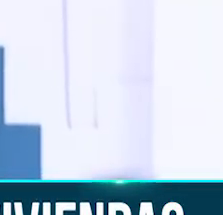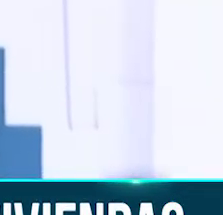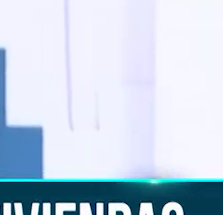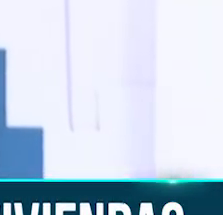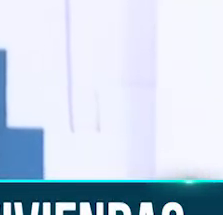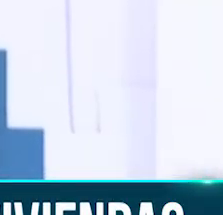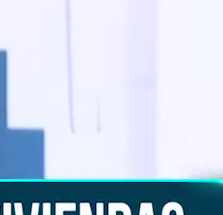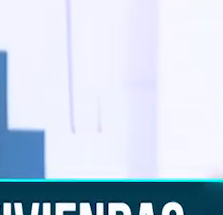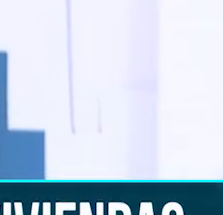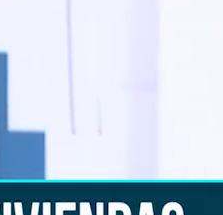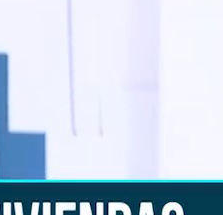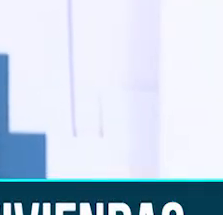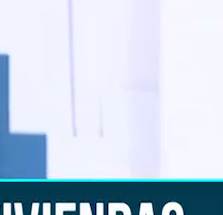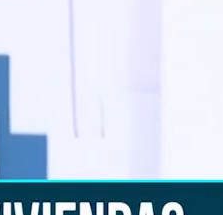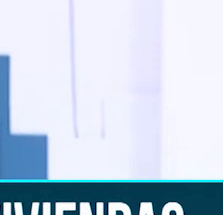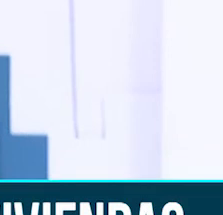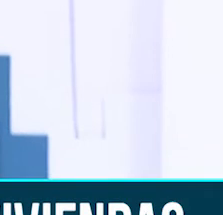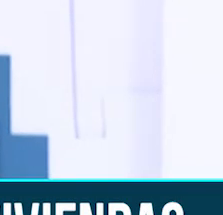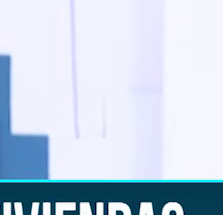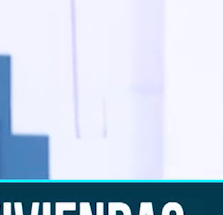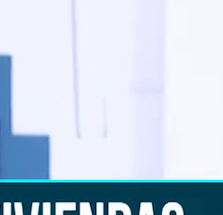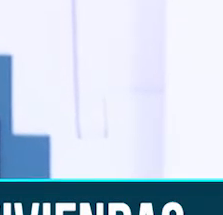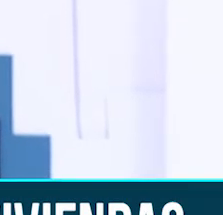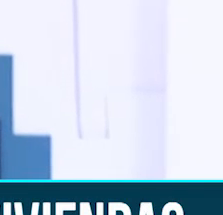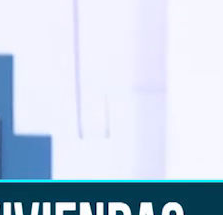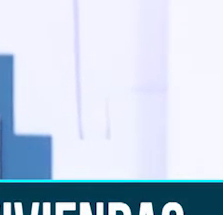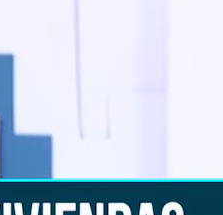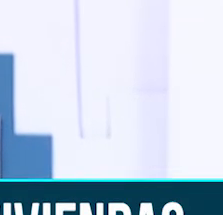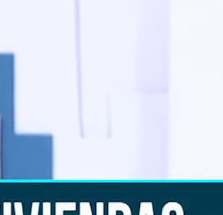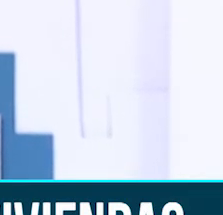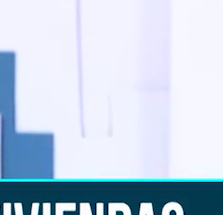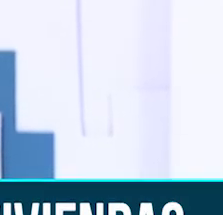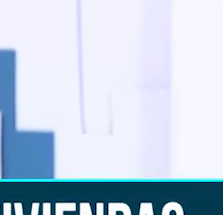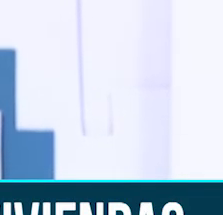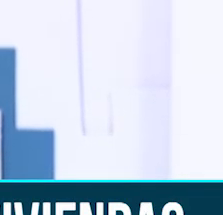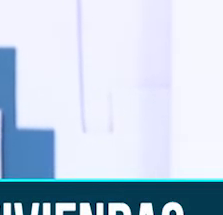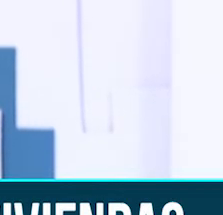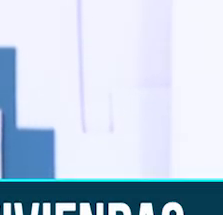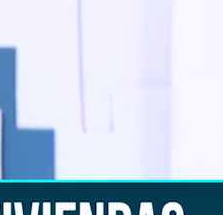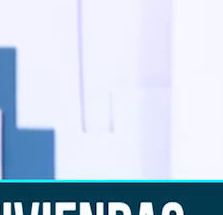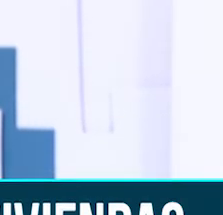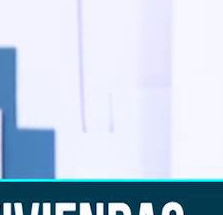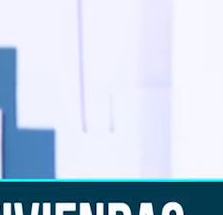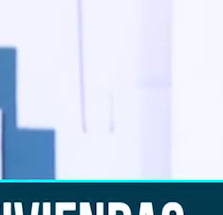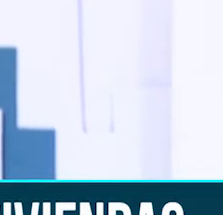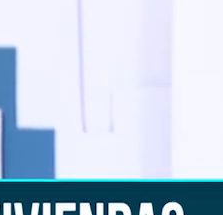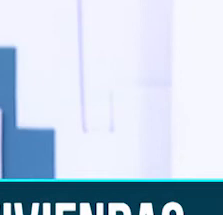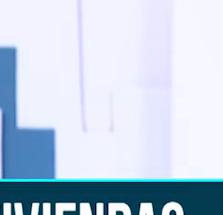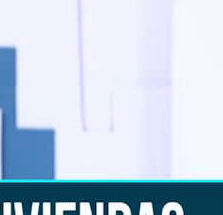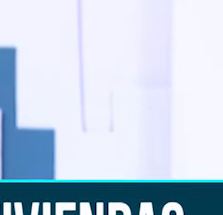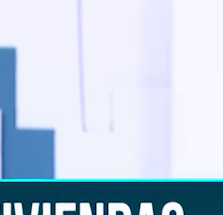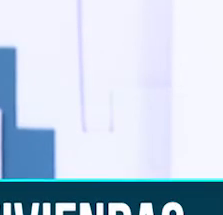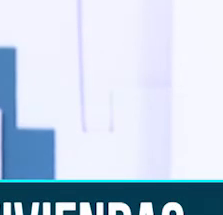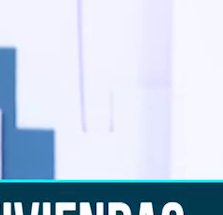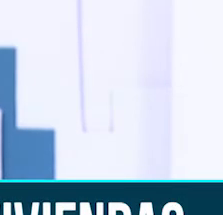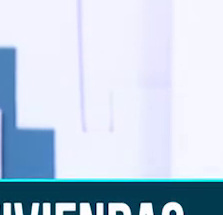Perfecto, Diana, en contados segundos estaremos retornando con más información desde la ciudad de Armenia. Recordemos entonces que se está presentando una conflagración en la ciudad